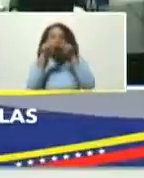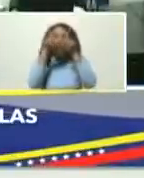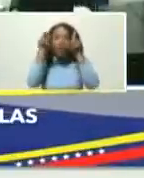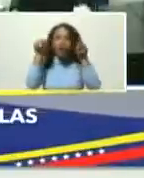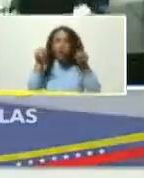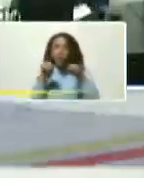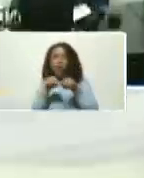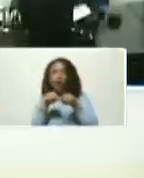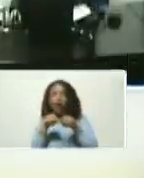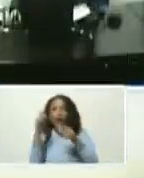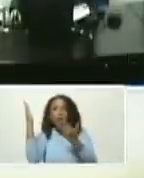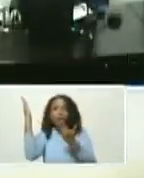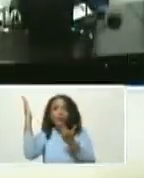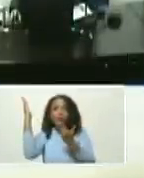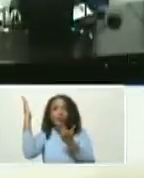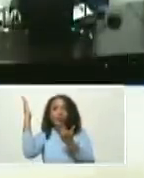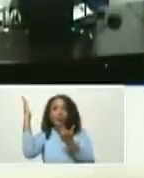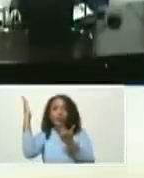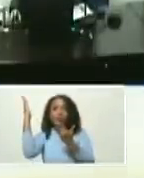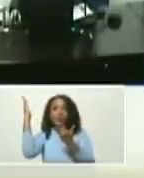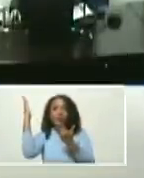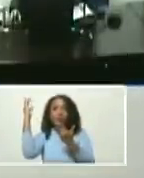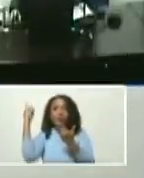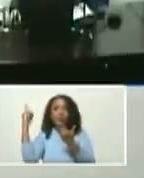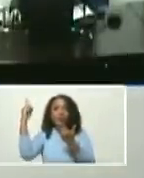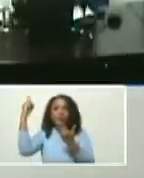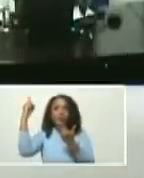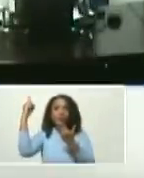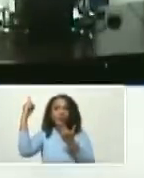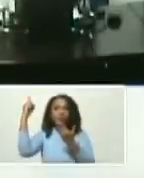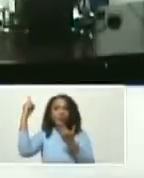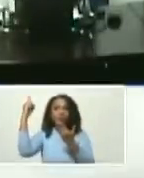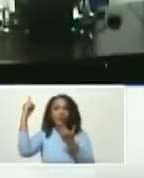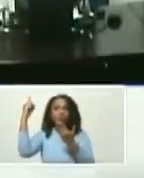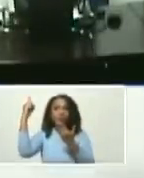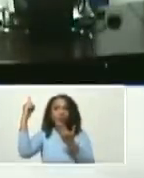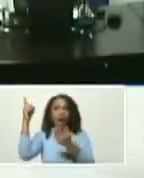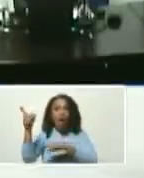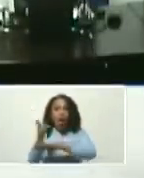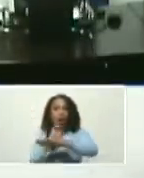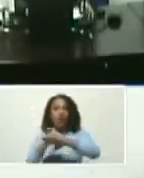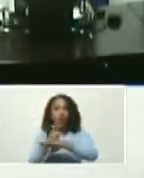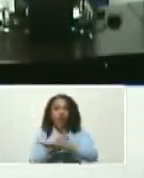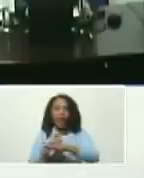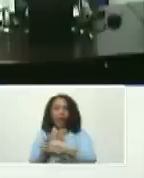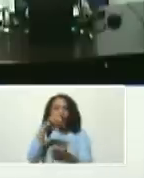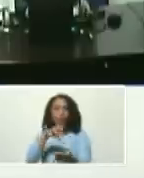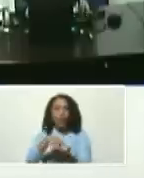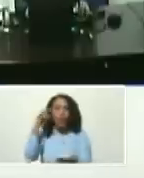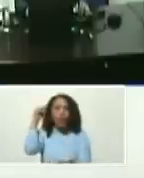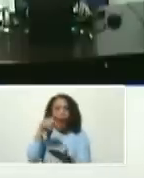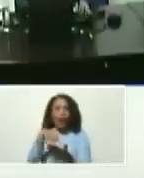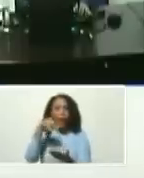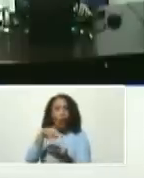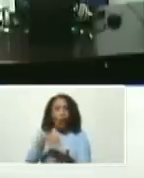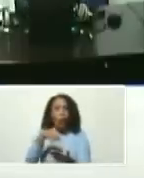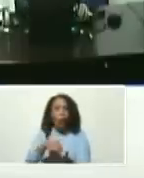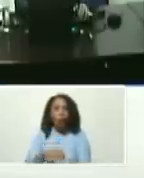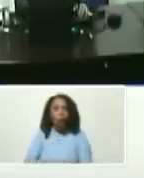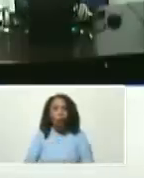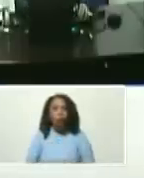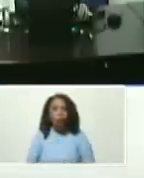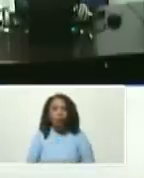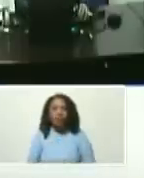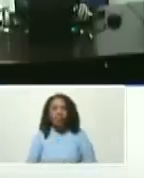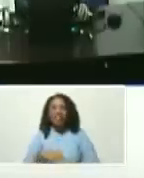de la videoconferencia gobernador Rafael gobernador Rafael la cava que